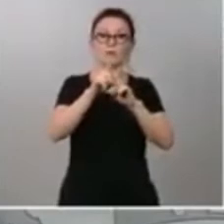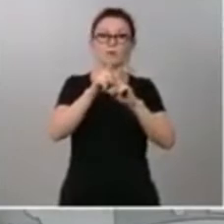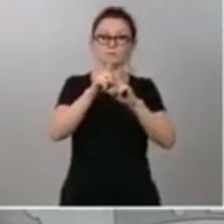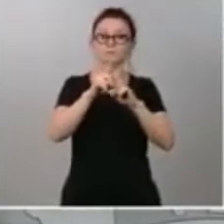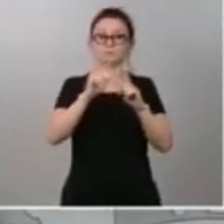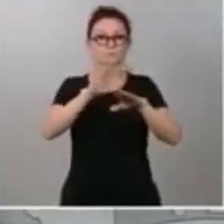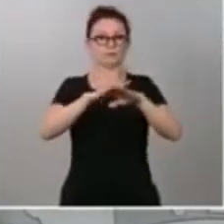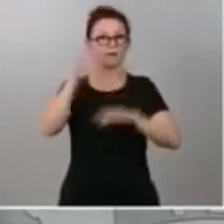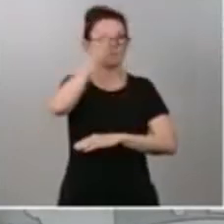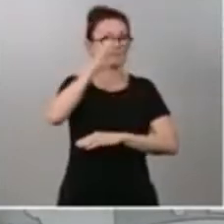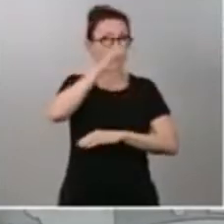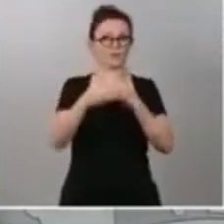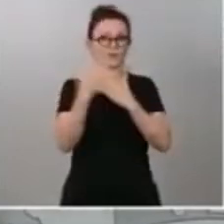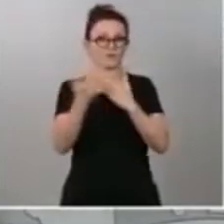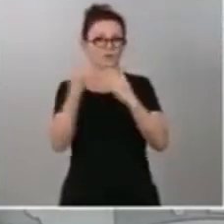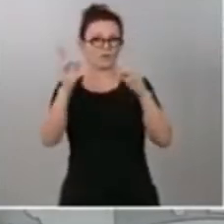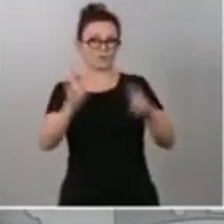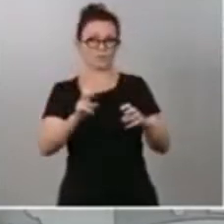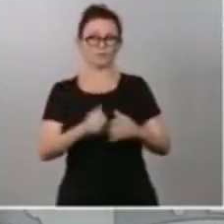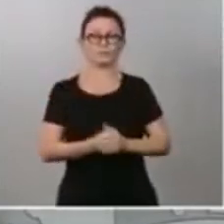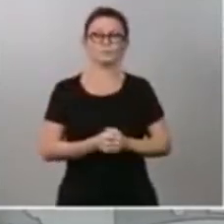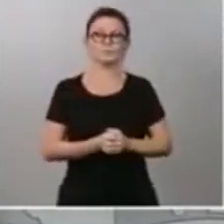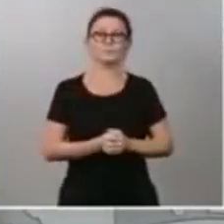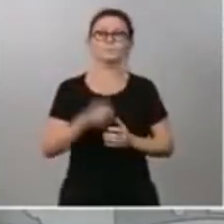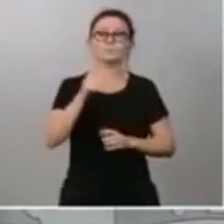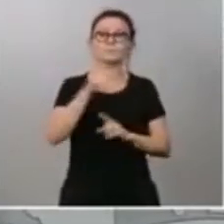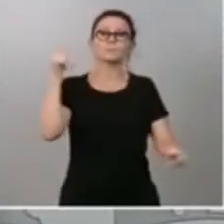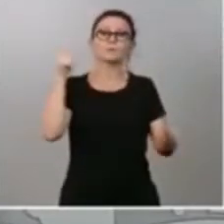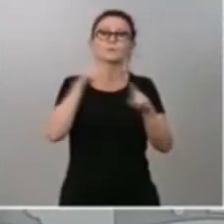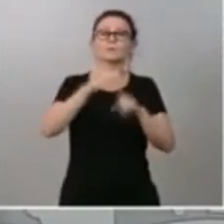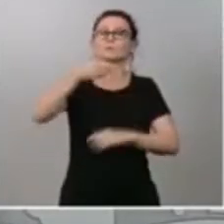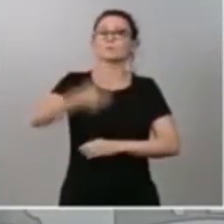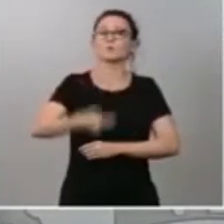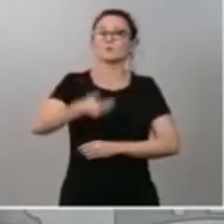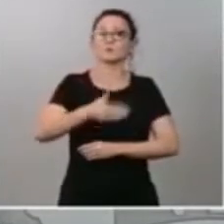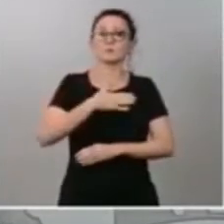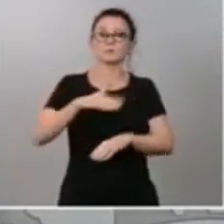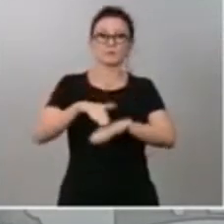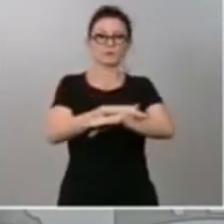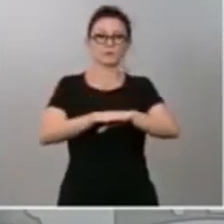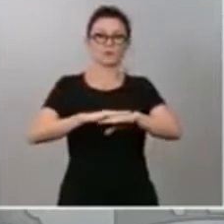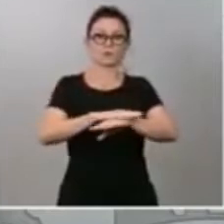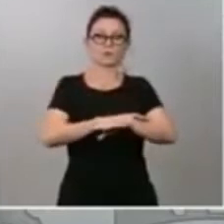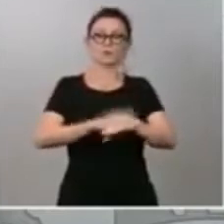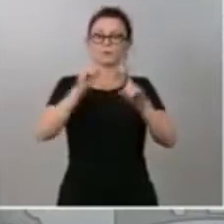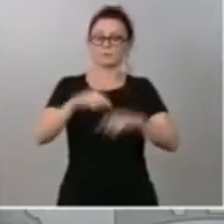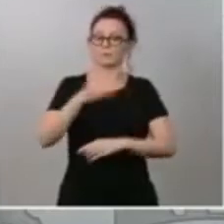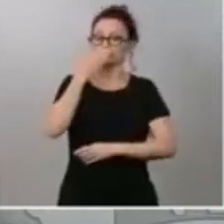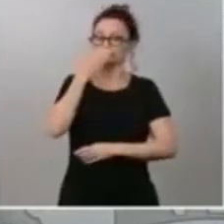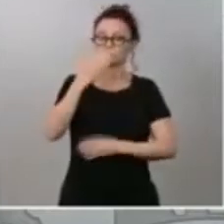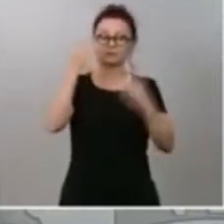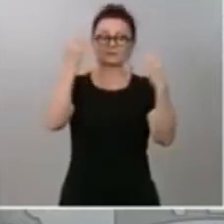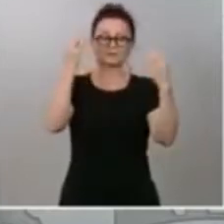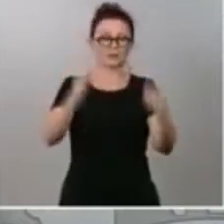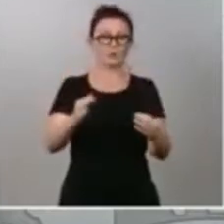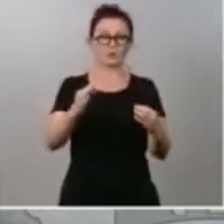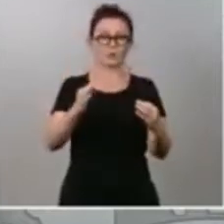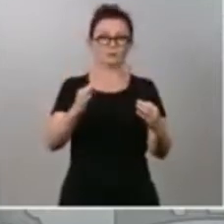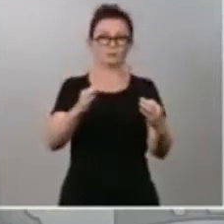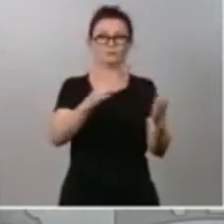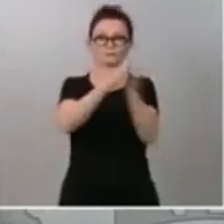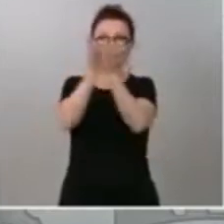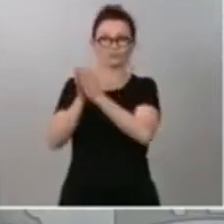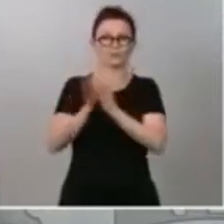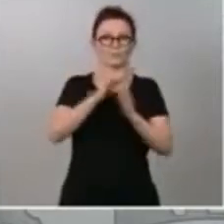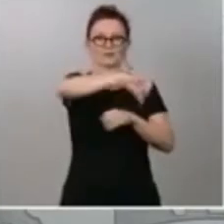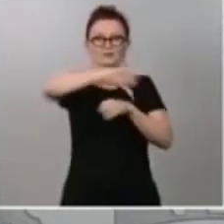lugar, un objetivo muy importante para este Gobierno, y yo estoy convencido también que para la mayoría de nuestros compatriotas, que es la igualdad de